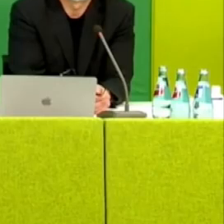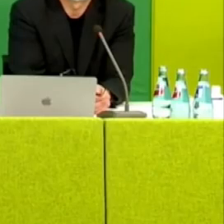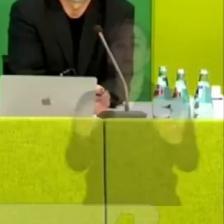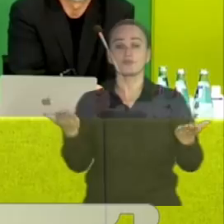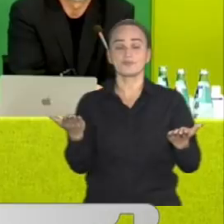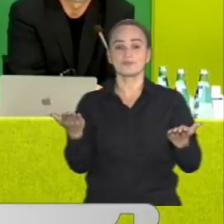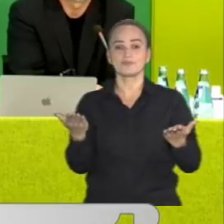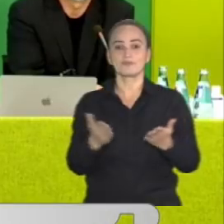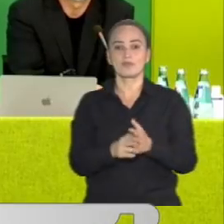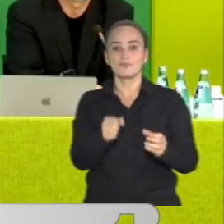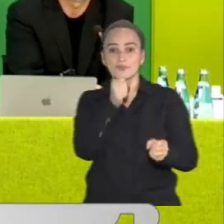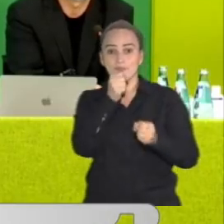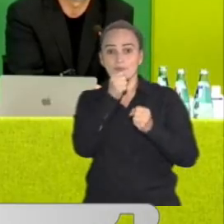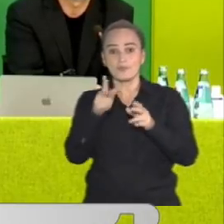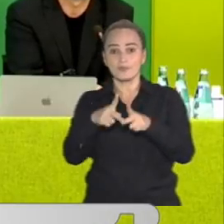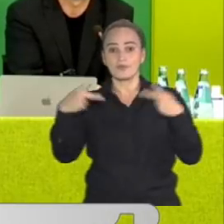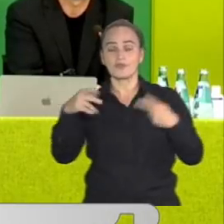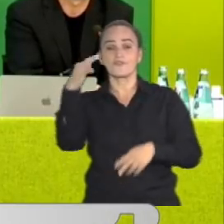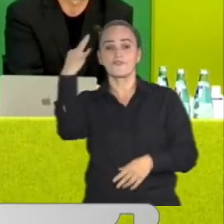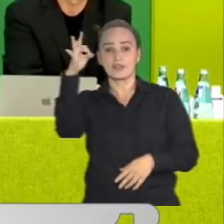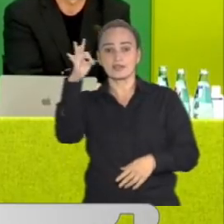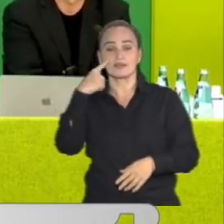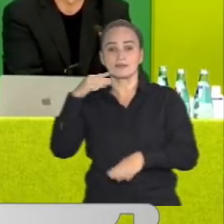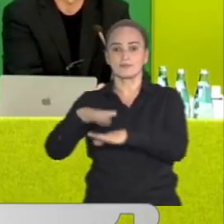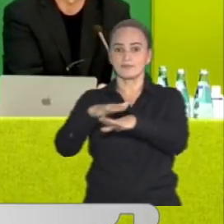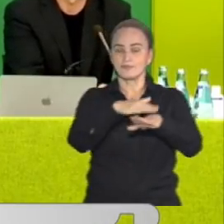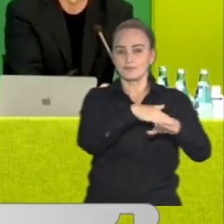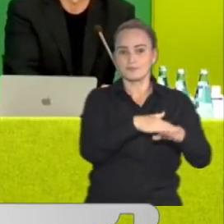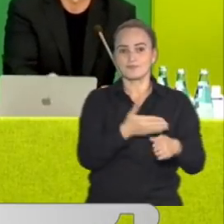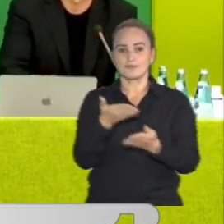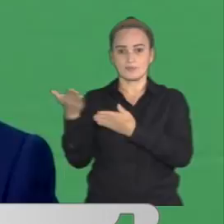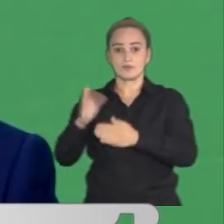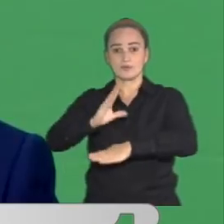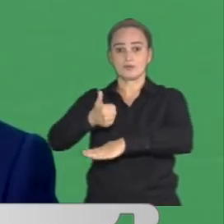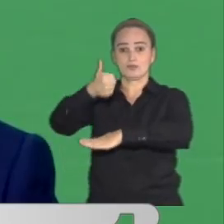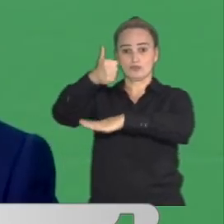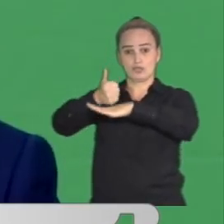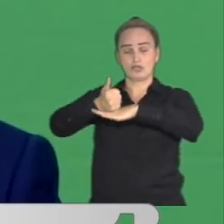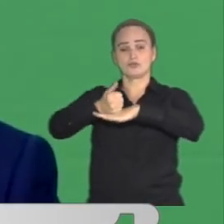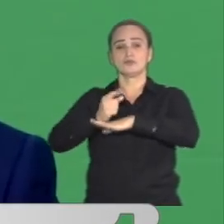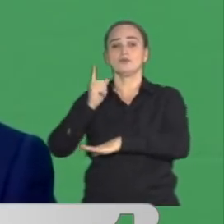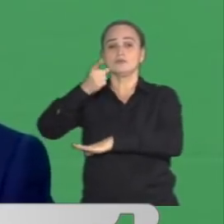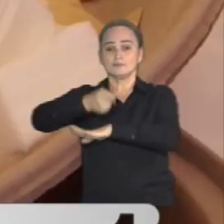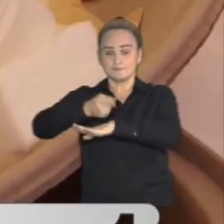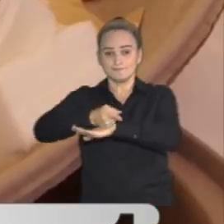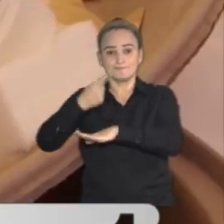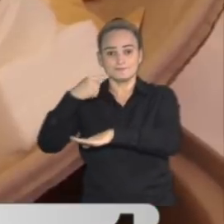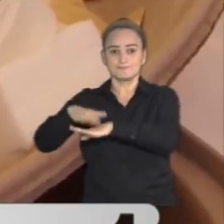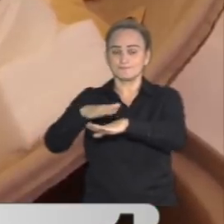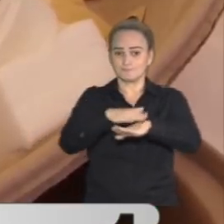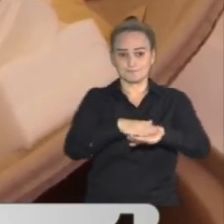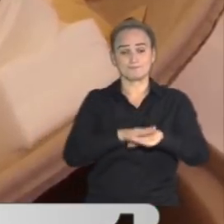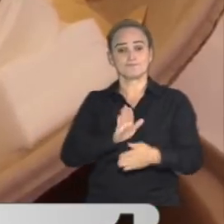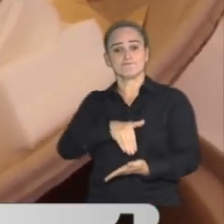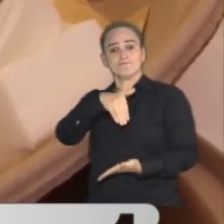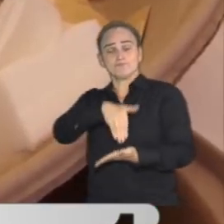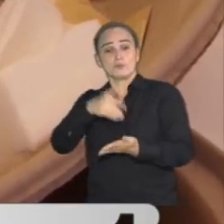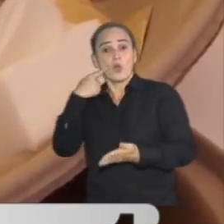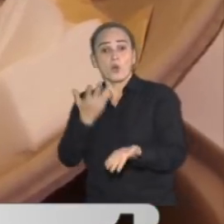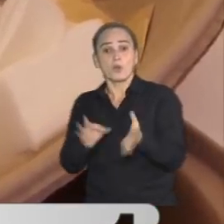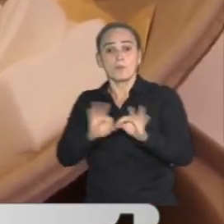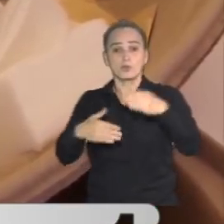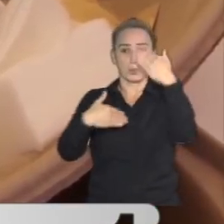En una entrevista con el diario francés Le Monde, Ugo Ursaín, director ejecutivo de BioNTech, sostuvo que se debe ser